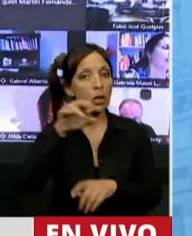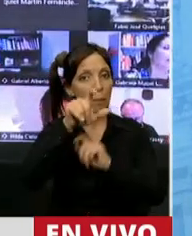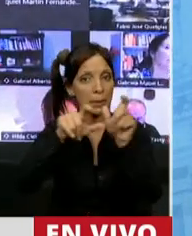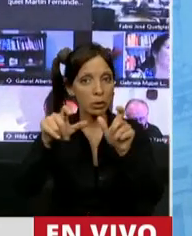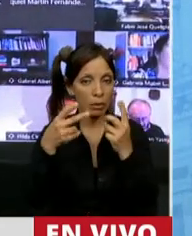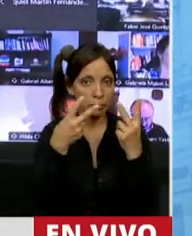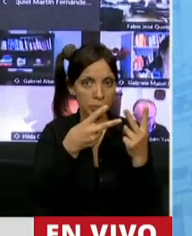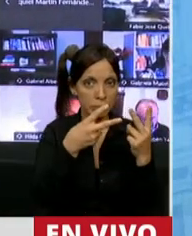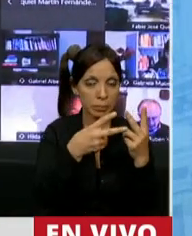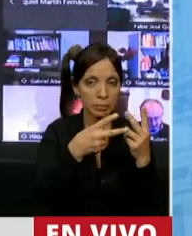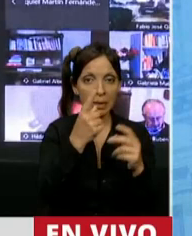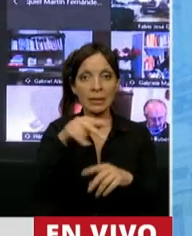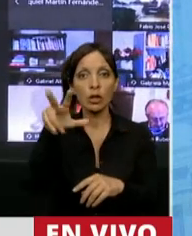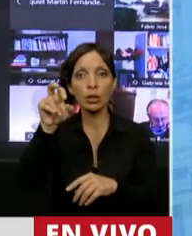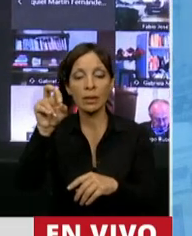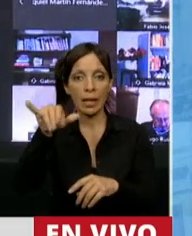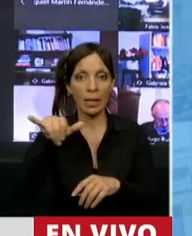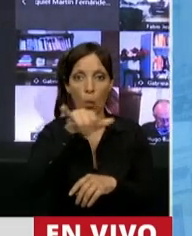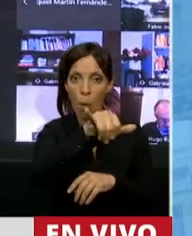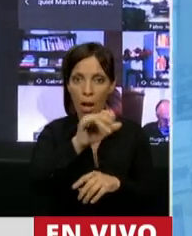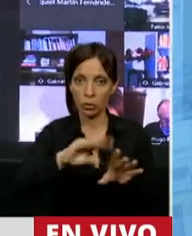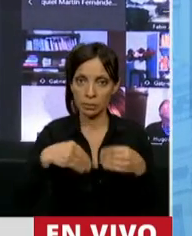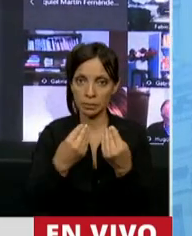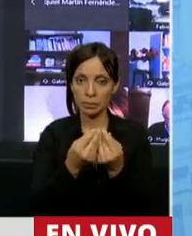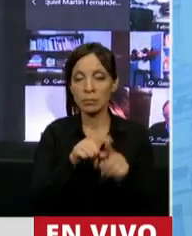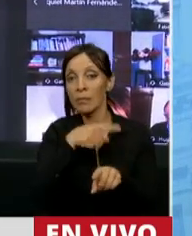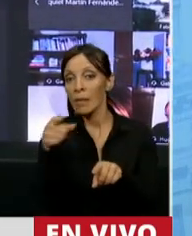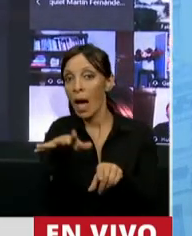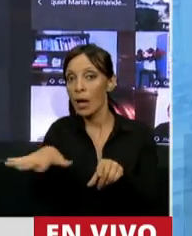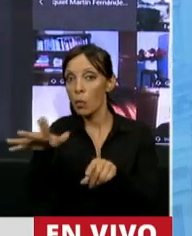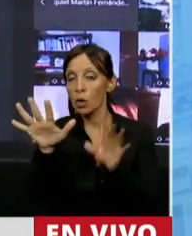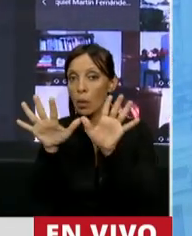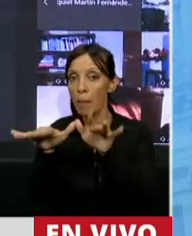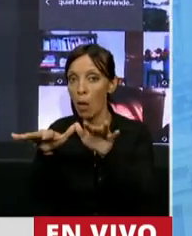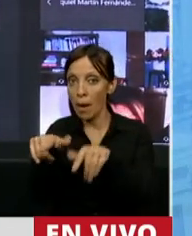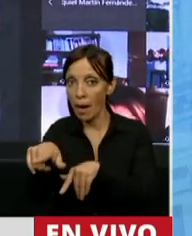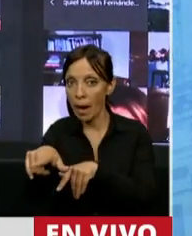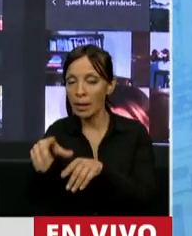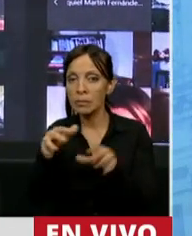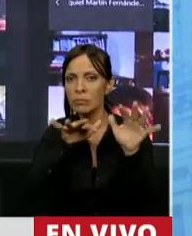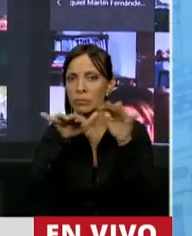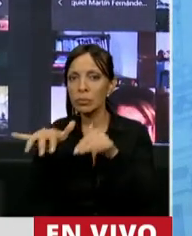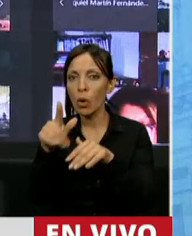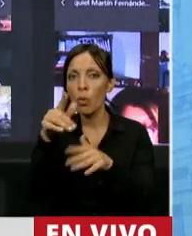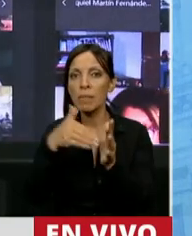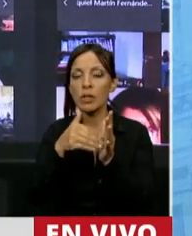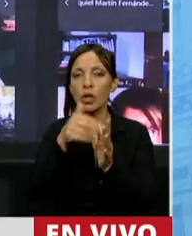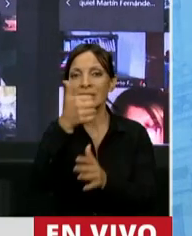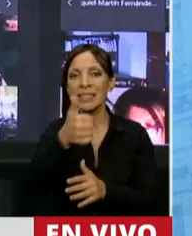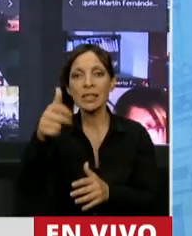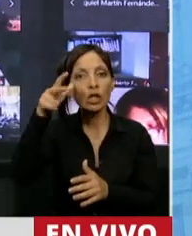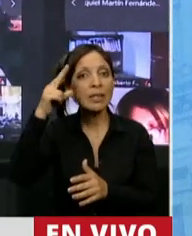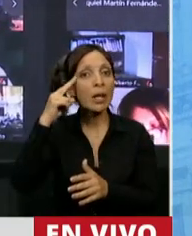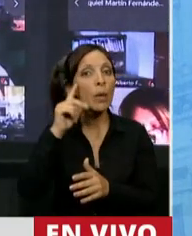operaciones aéreas. El aeropuerto El Palomar recibió 1.689